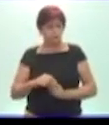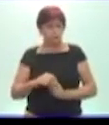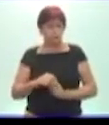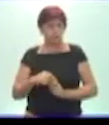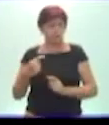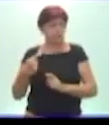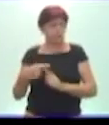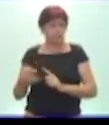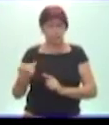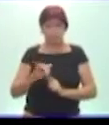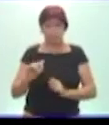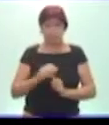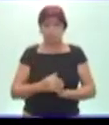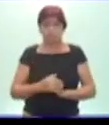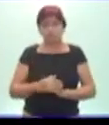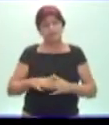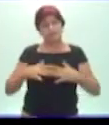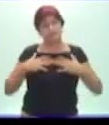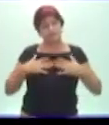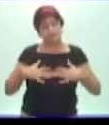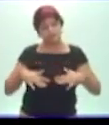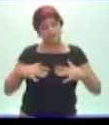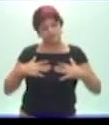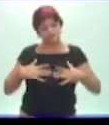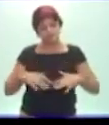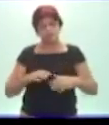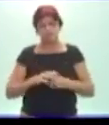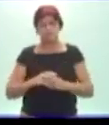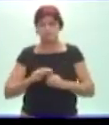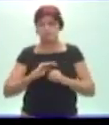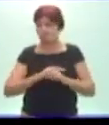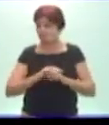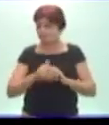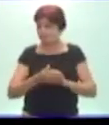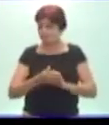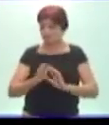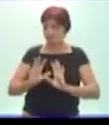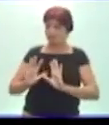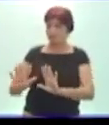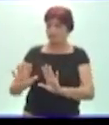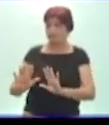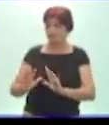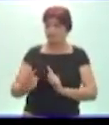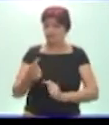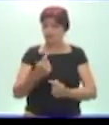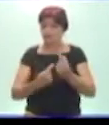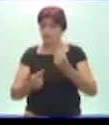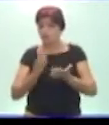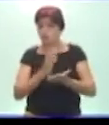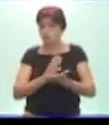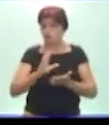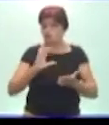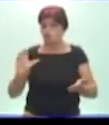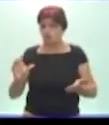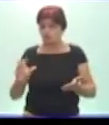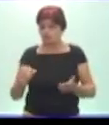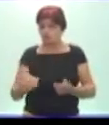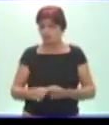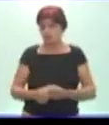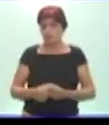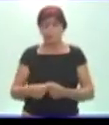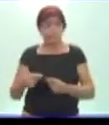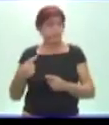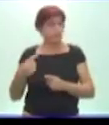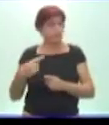a mí paciente y más tolerante. Mi hermano ha sido rechazado en algunas escuelas, tiendas o lugares de